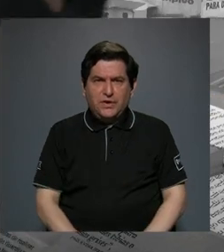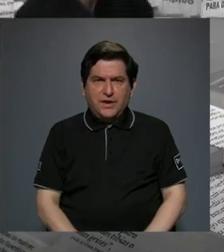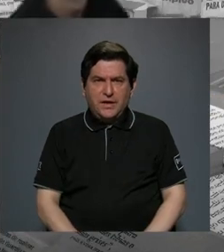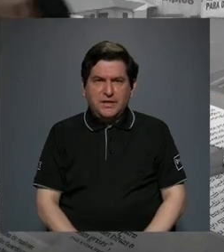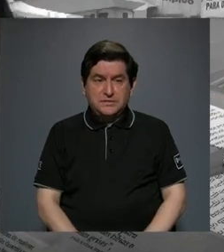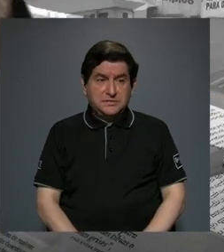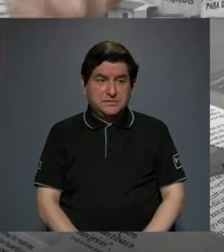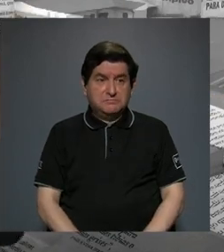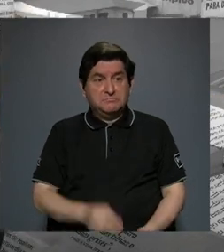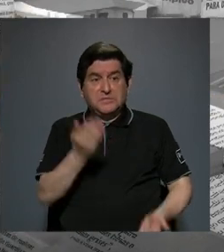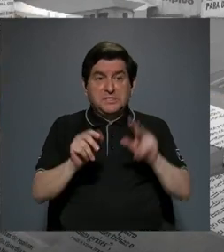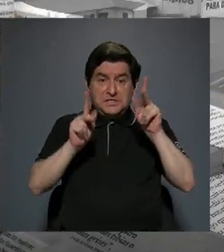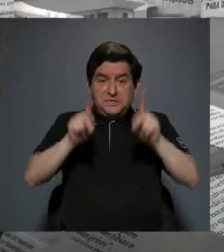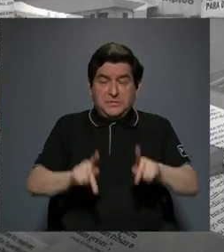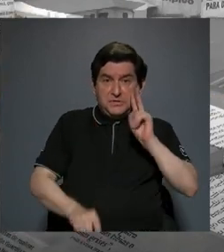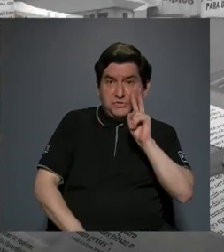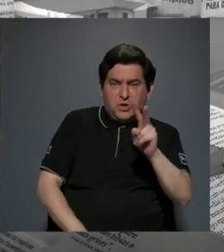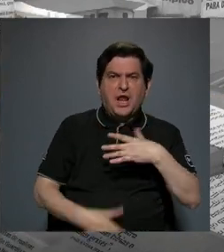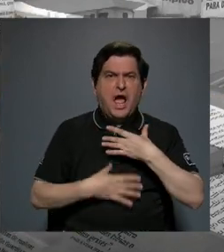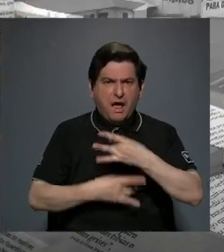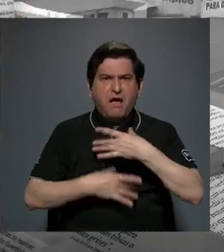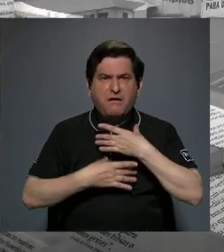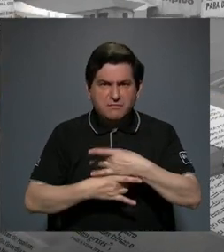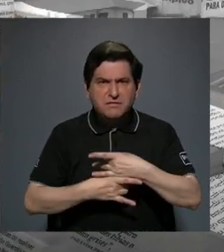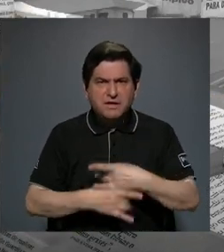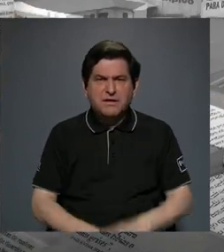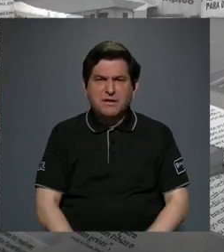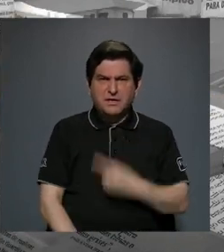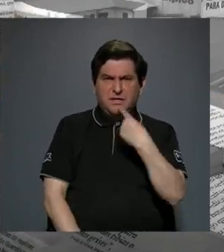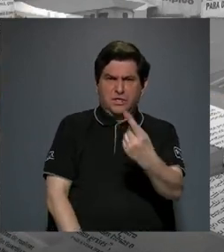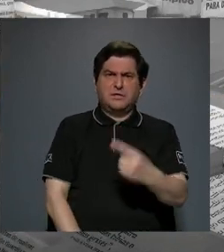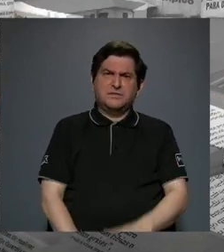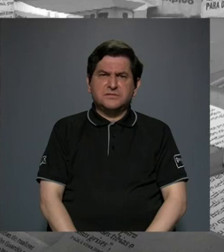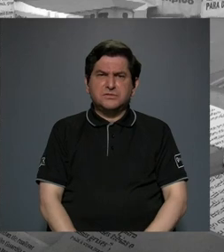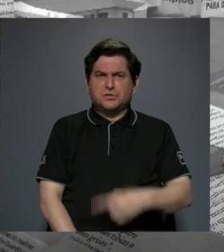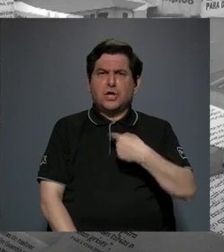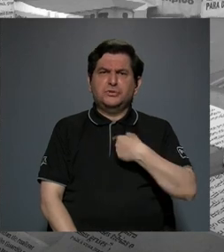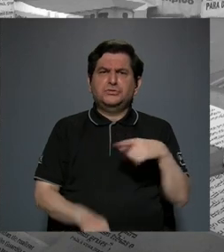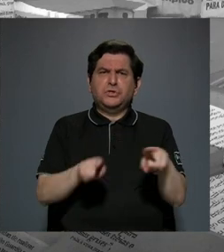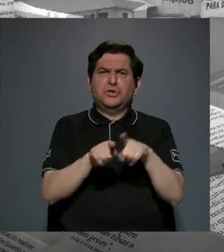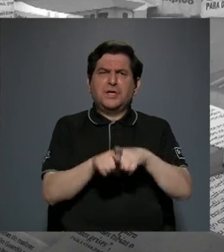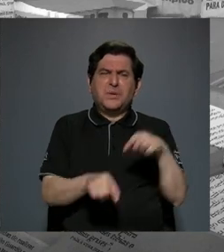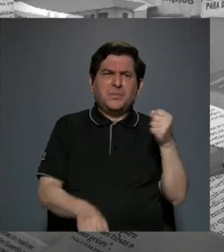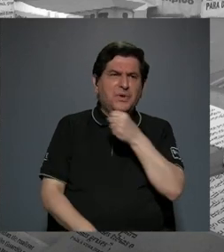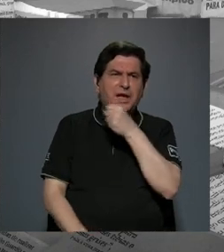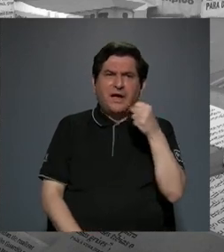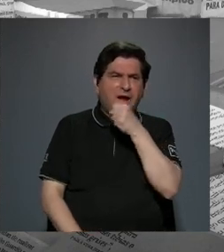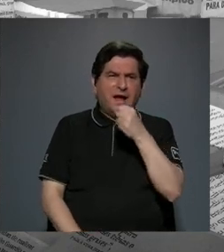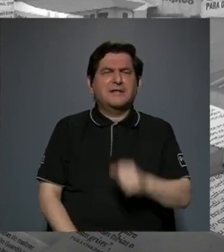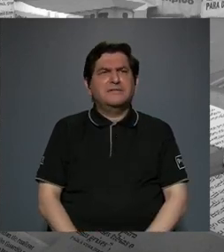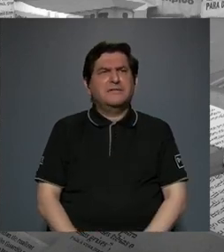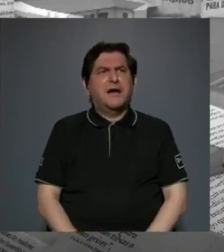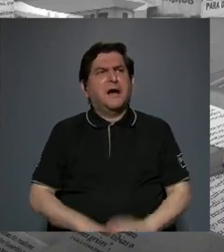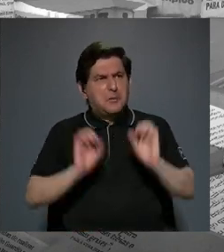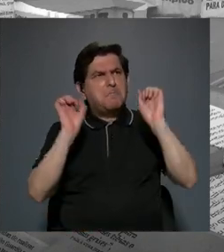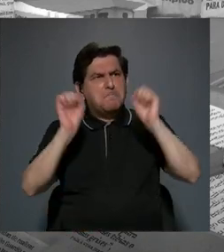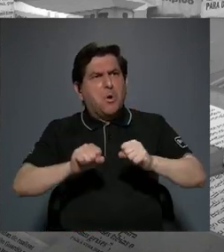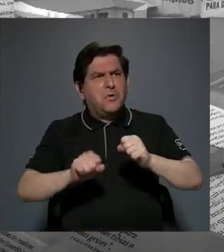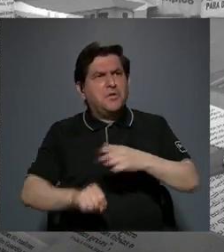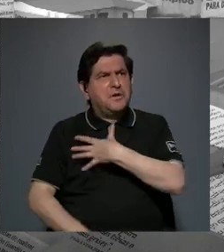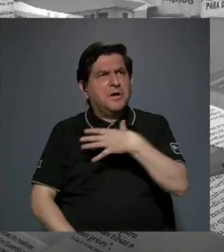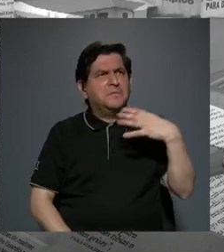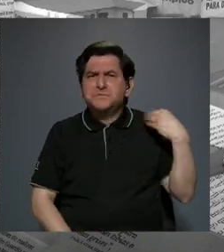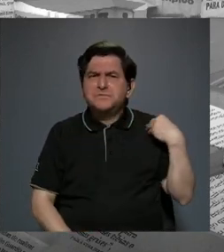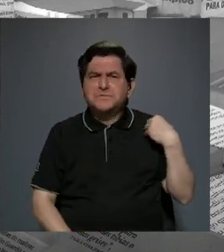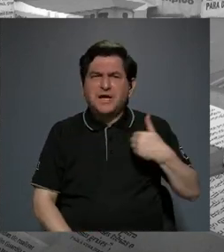cualquiera que nos esté viendo que tenga interés y dice pues yo además de cantar en el baño me encantaría porque